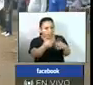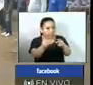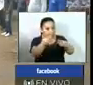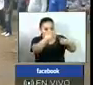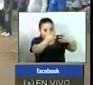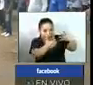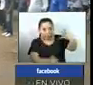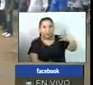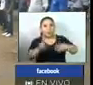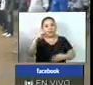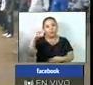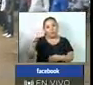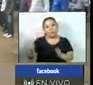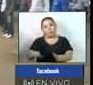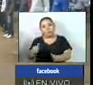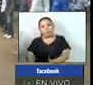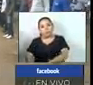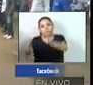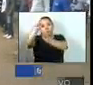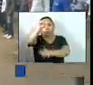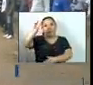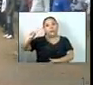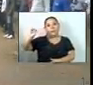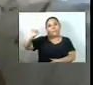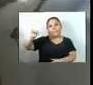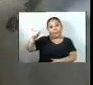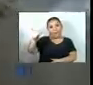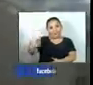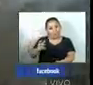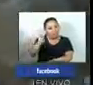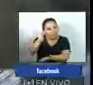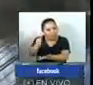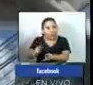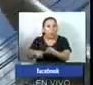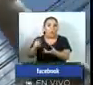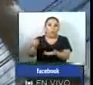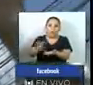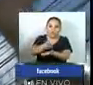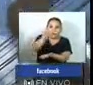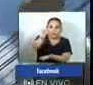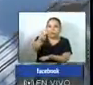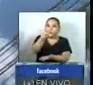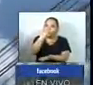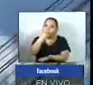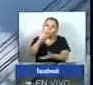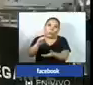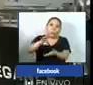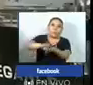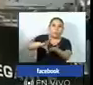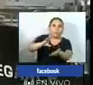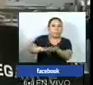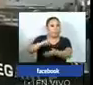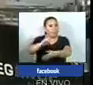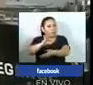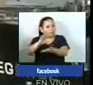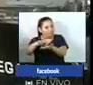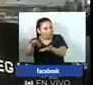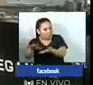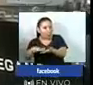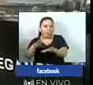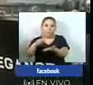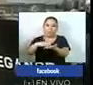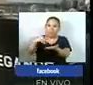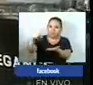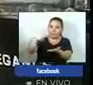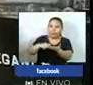y el Ministerio de Agricultura con la entrega de paquetes agrícolas canastas alimentarias y la compra de granos básicos procesos